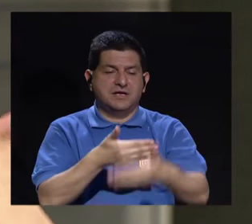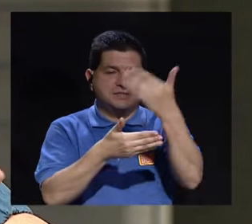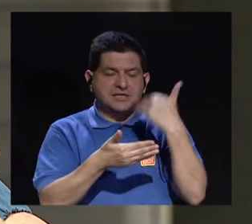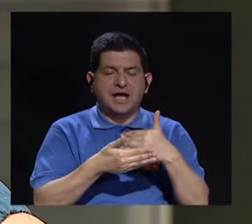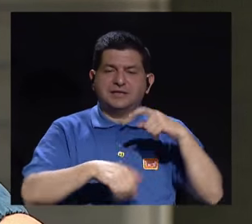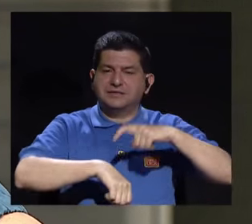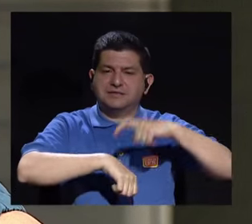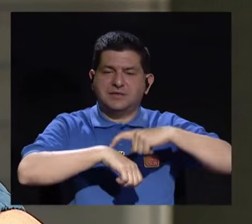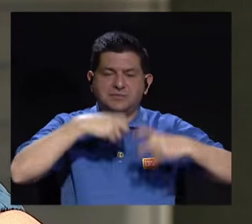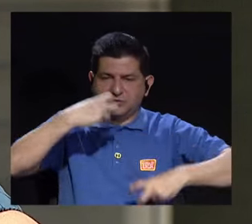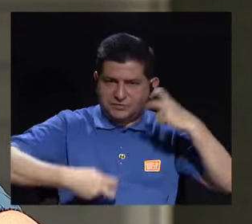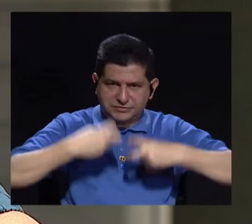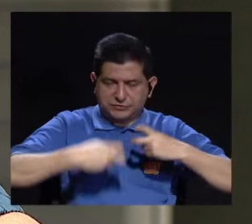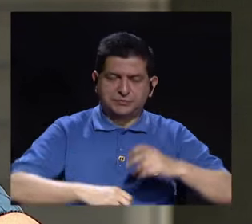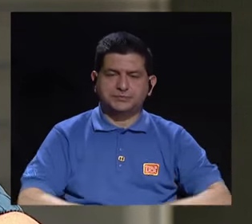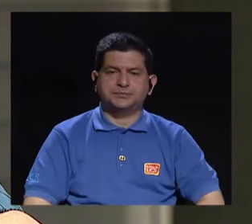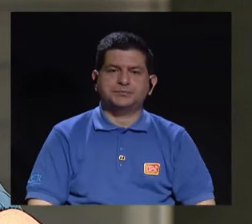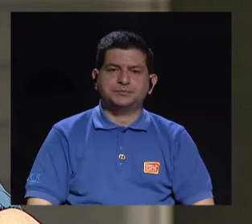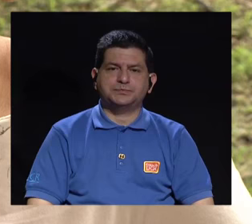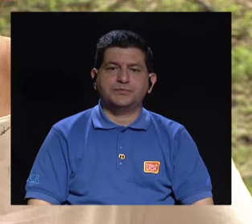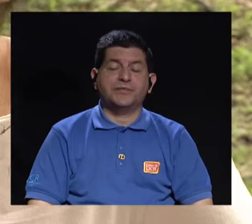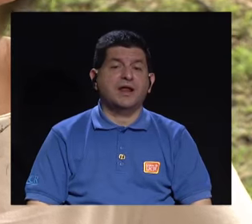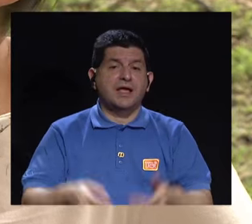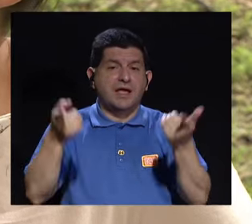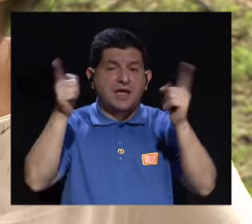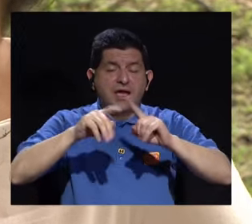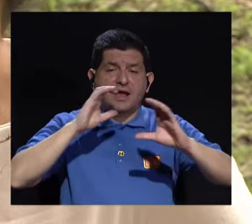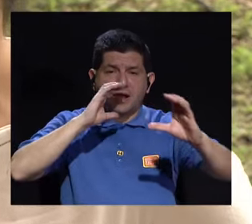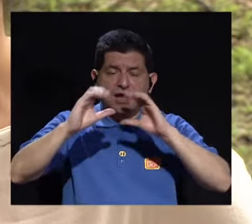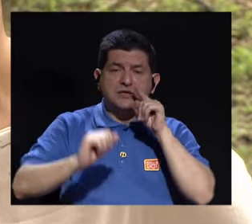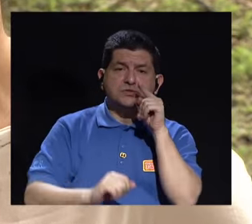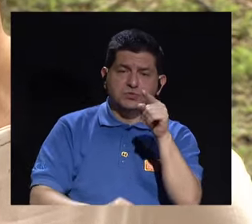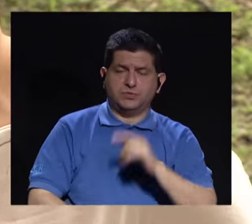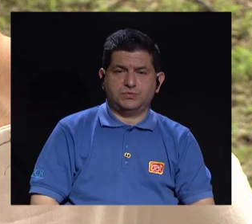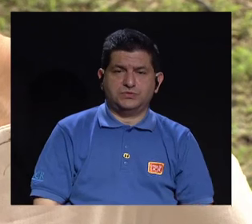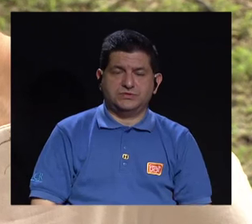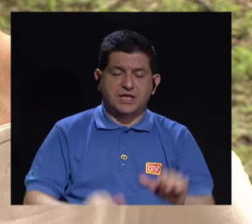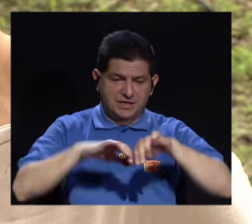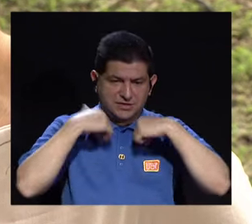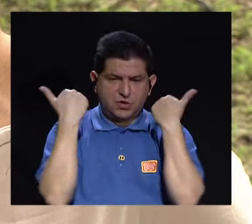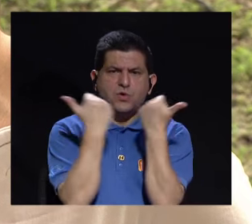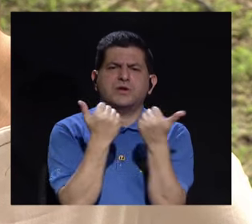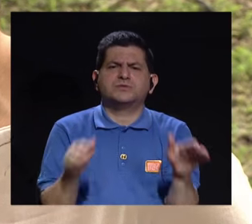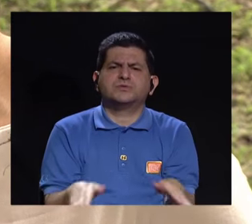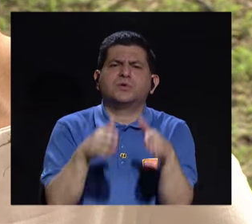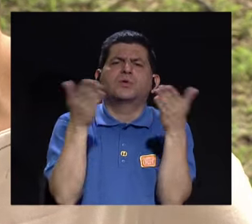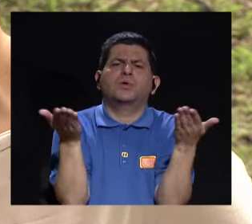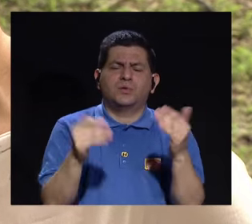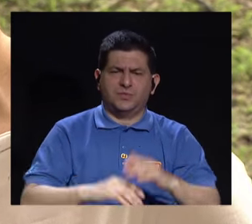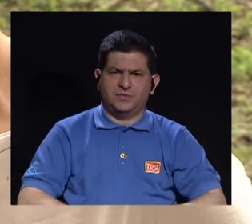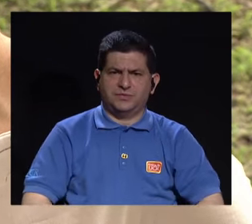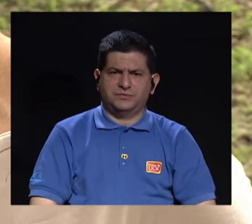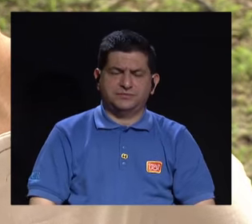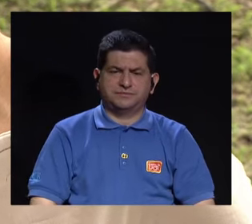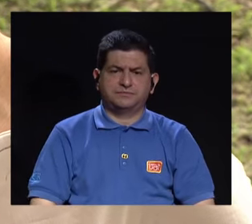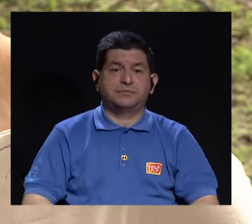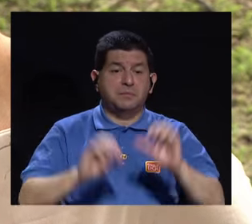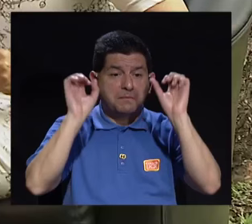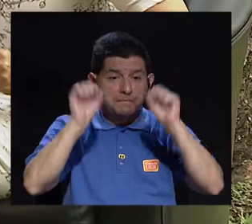tenía previas al trastorno. Bueno, y en caso de que se quieran comunicar con ustedes, con la asociación, ¿cómo pueden hacerlo?